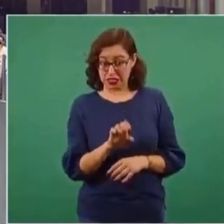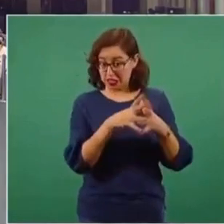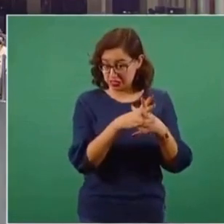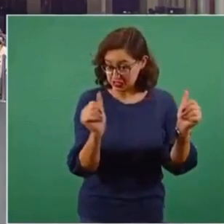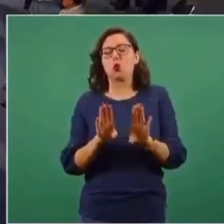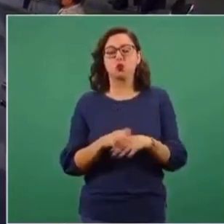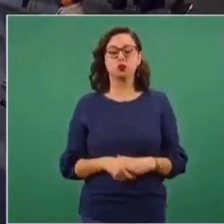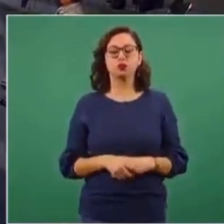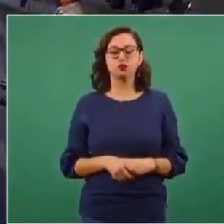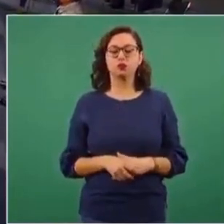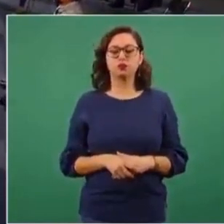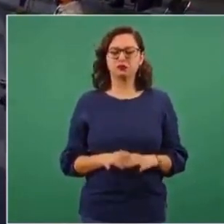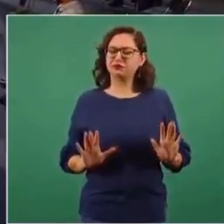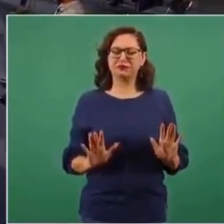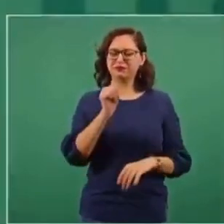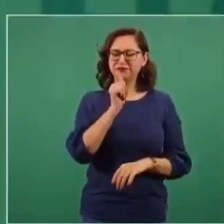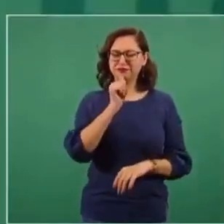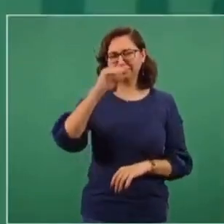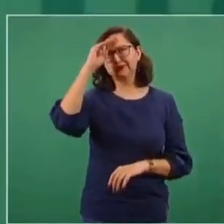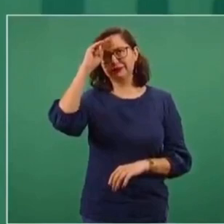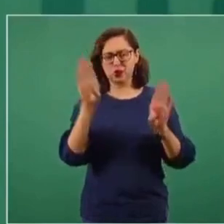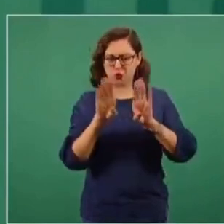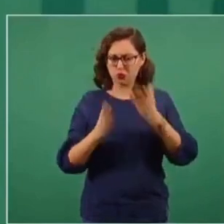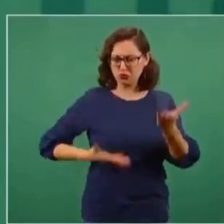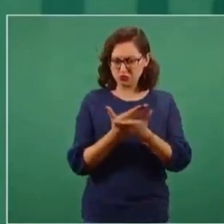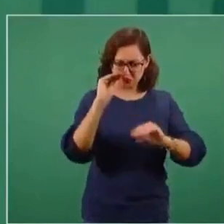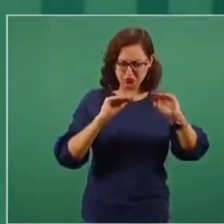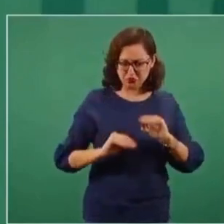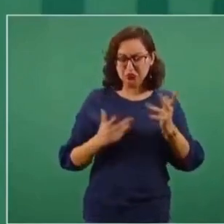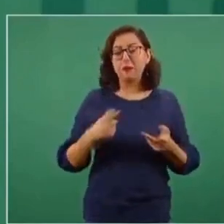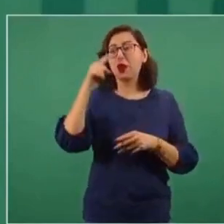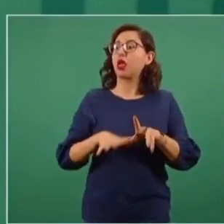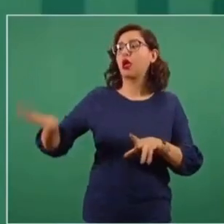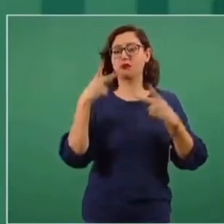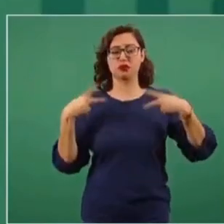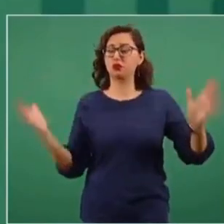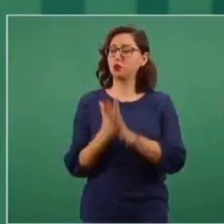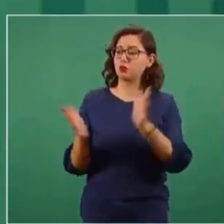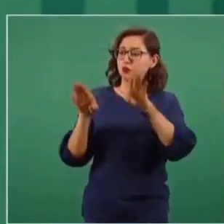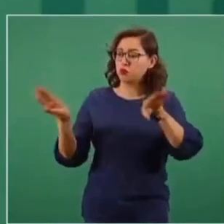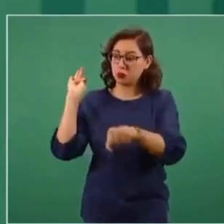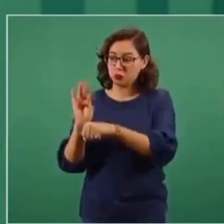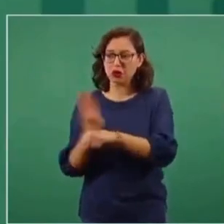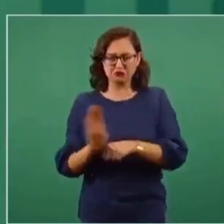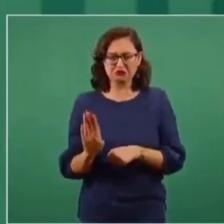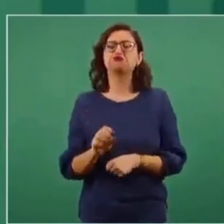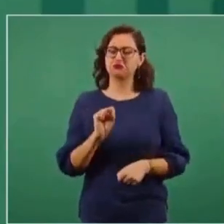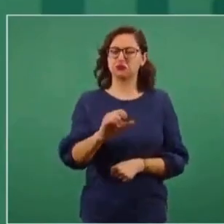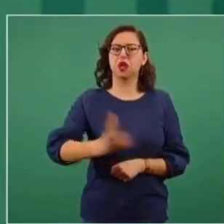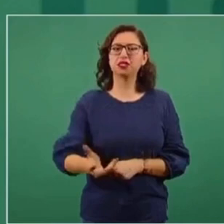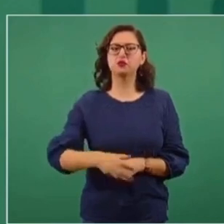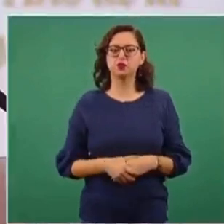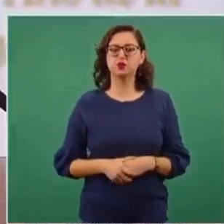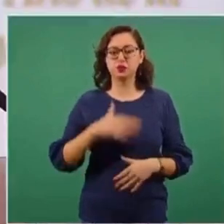INE con esta reforma de la que habló ayer? Está en análisis. Si conviene a la democracia lo que dije ayer, se hace. Todo lo que sea bueno para el pueblo. Y todo lo que sea